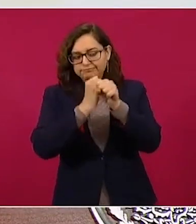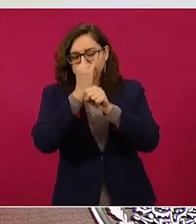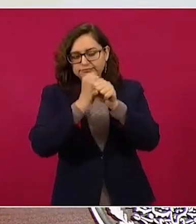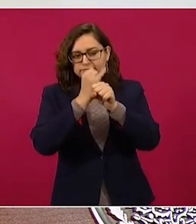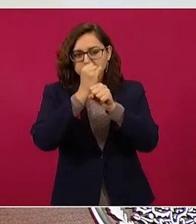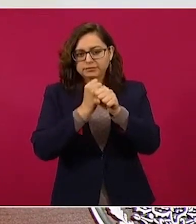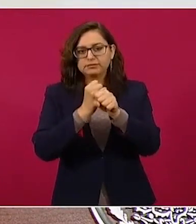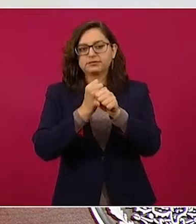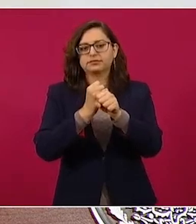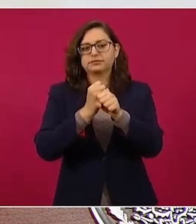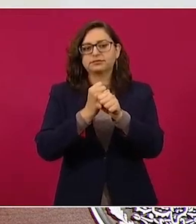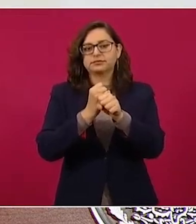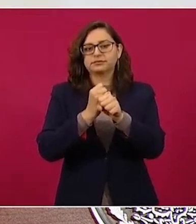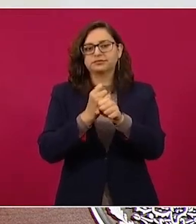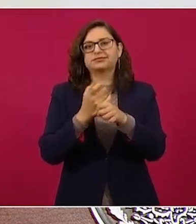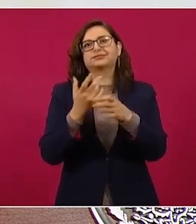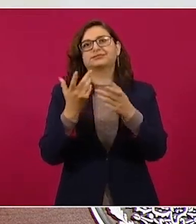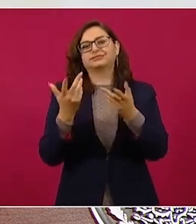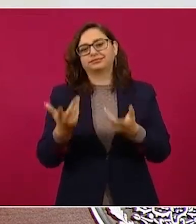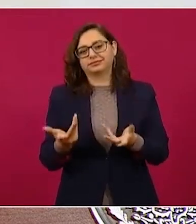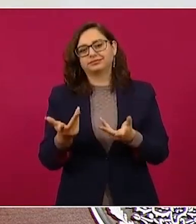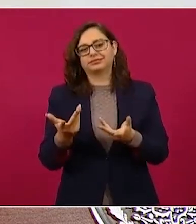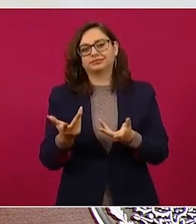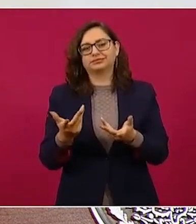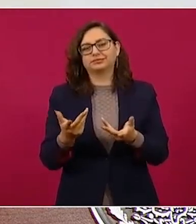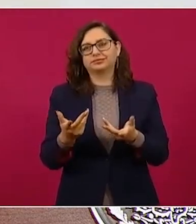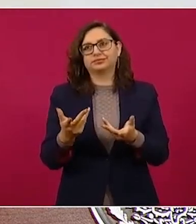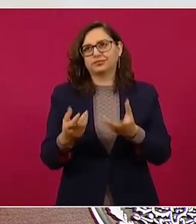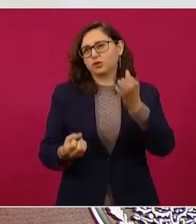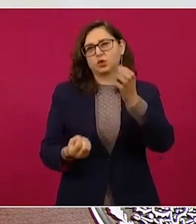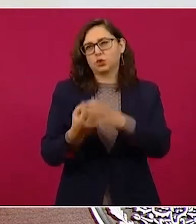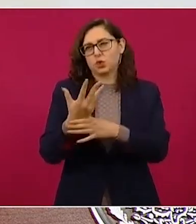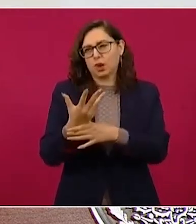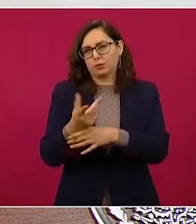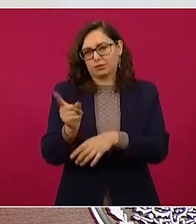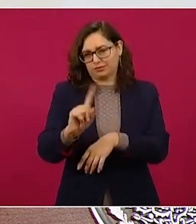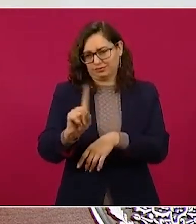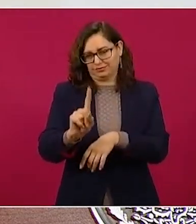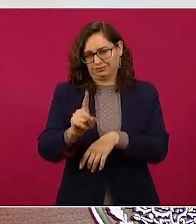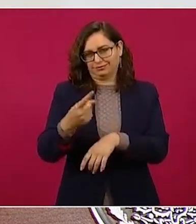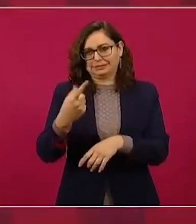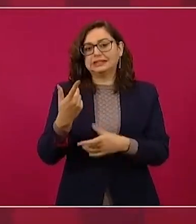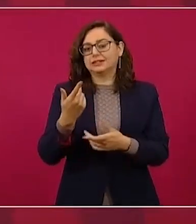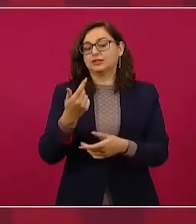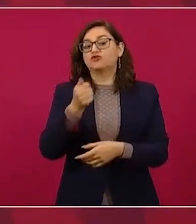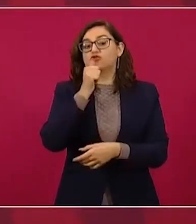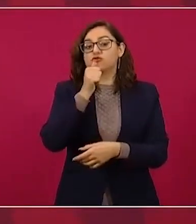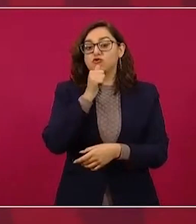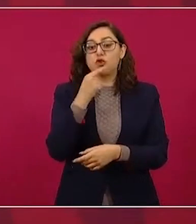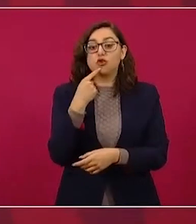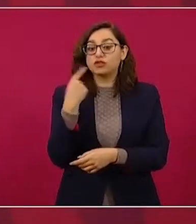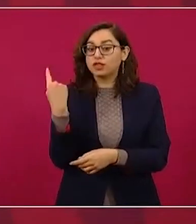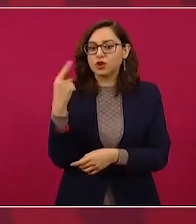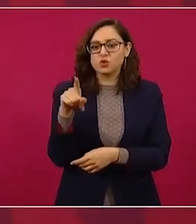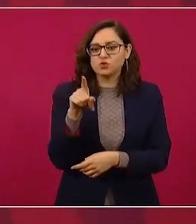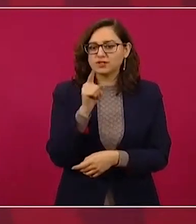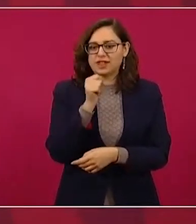Bueno, que no se habían presentado denuncias, porque se trata de, como tú lo